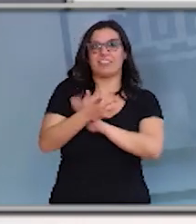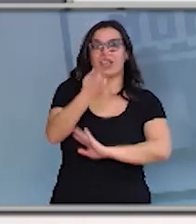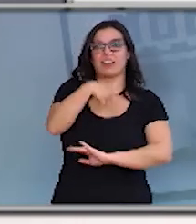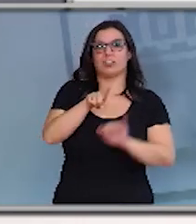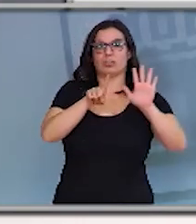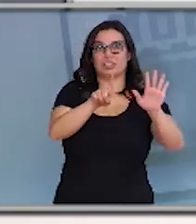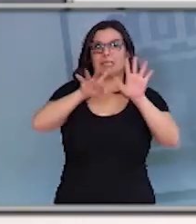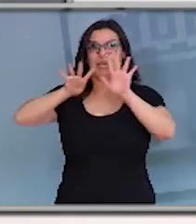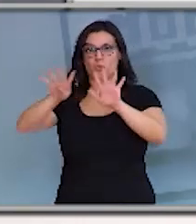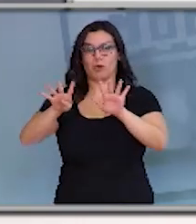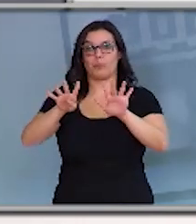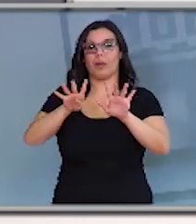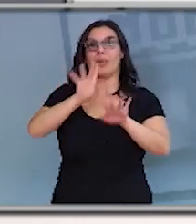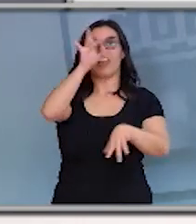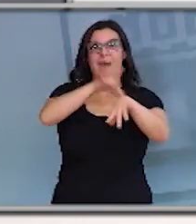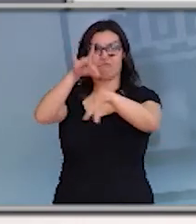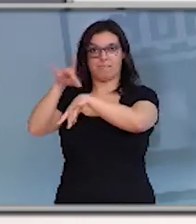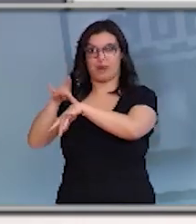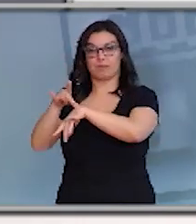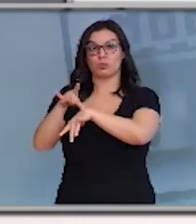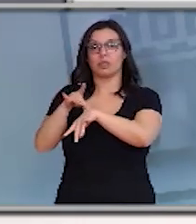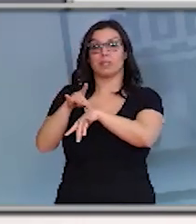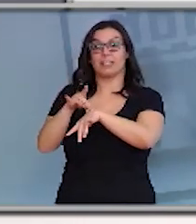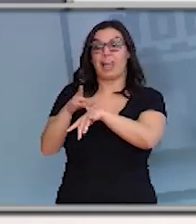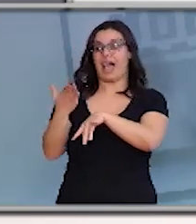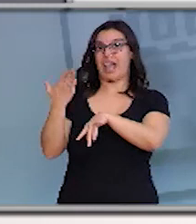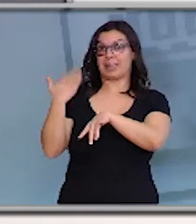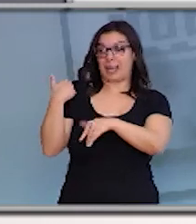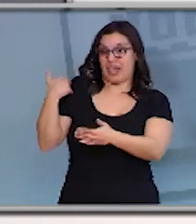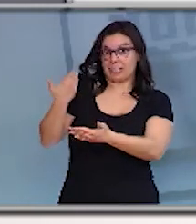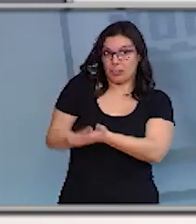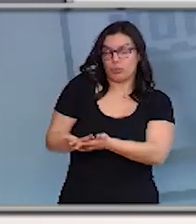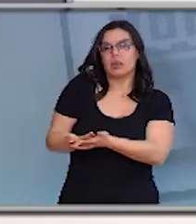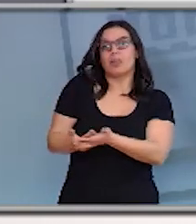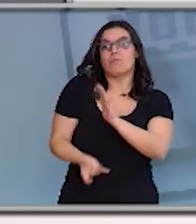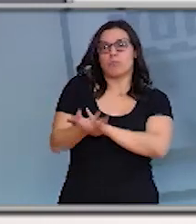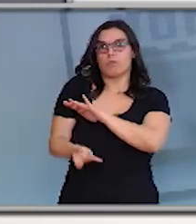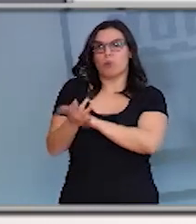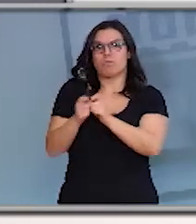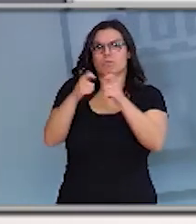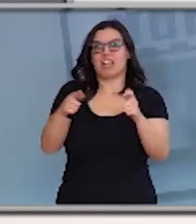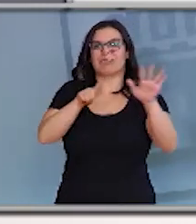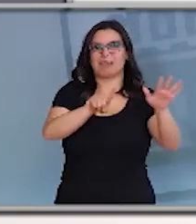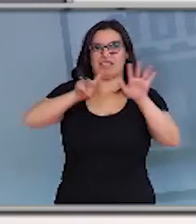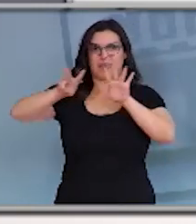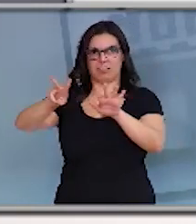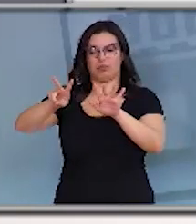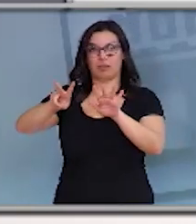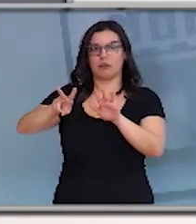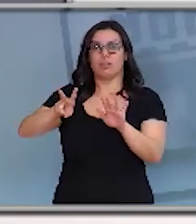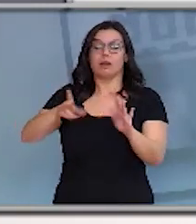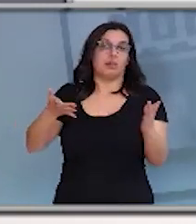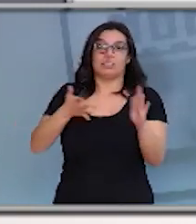casos, de los cuales 77 son novos de ayer a hoxe. Isto quer dizer o que já sabemos desta